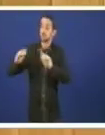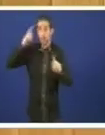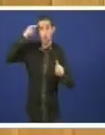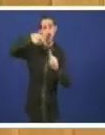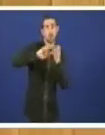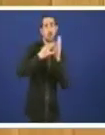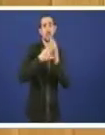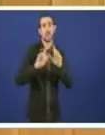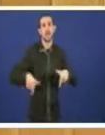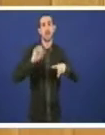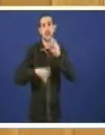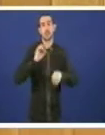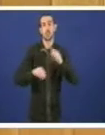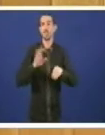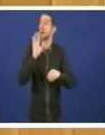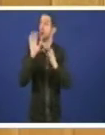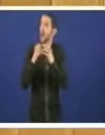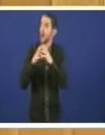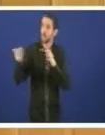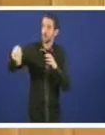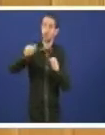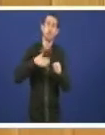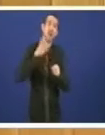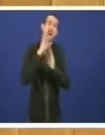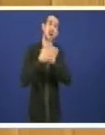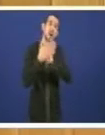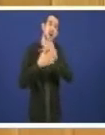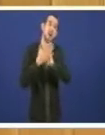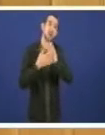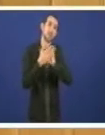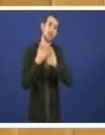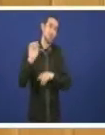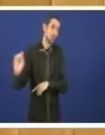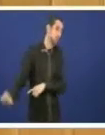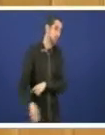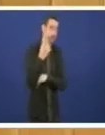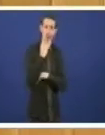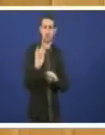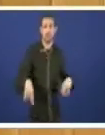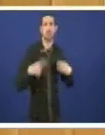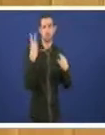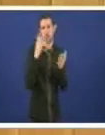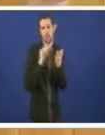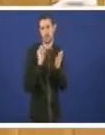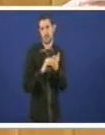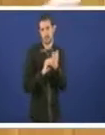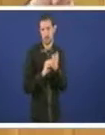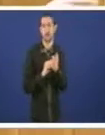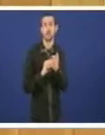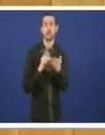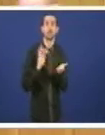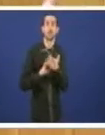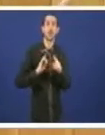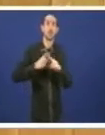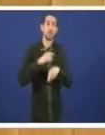residuos ese tan ambicioso do que vostede fala está conseguido por duplicado dúas veces máis no modelo do